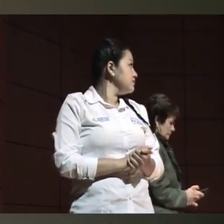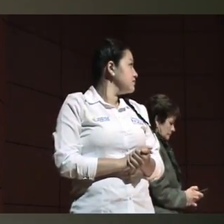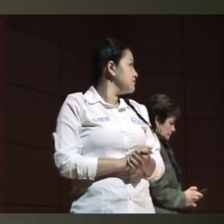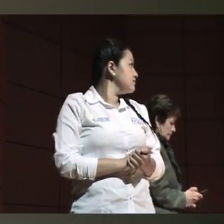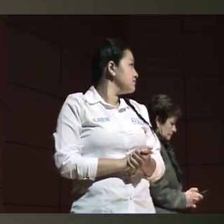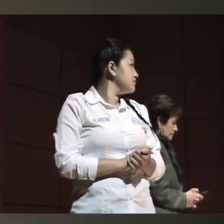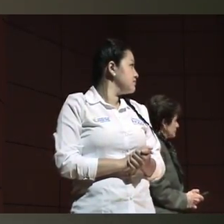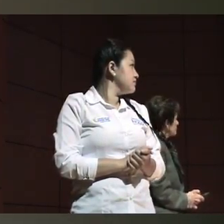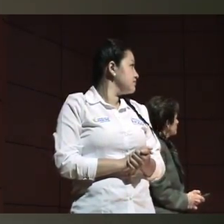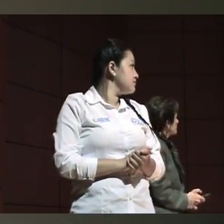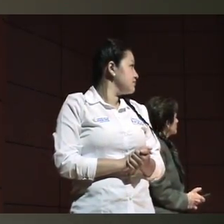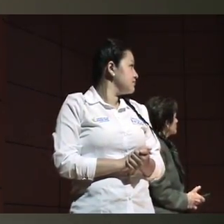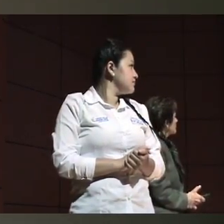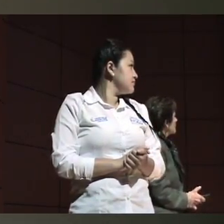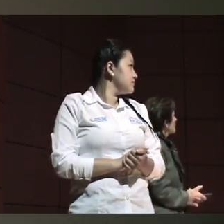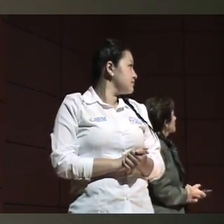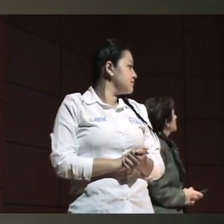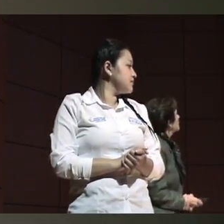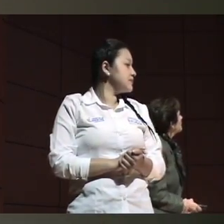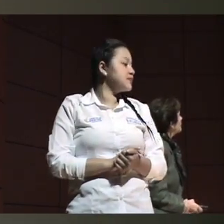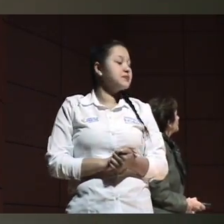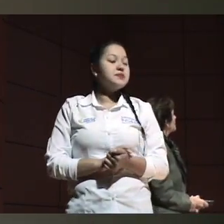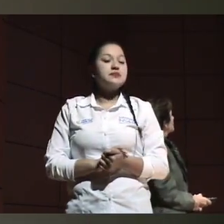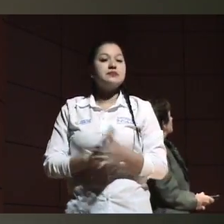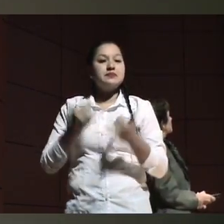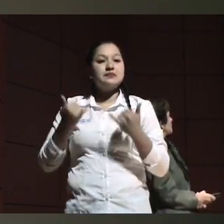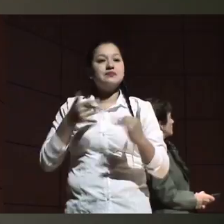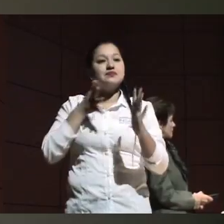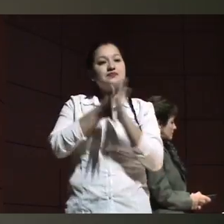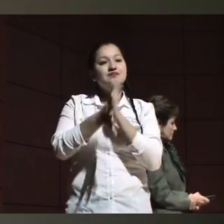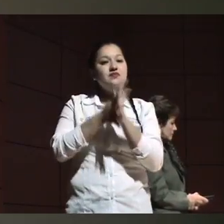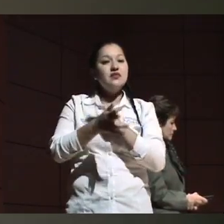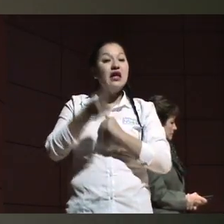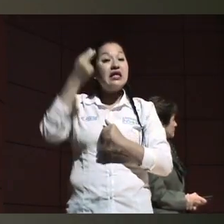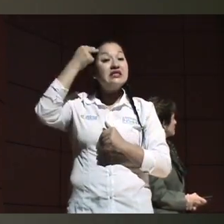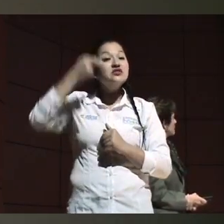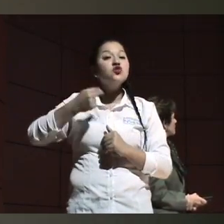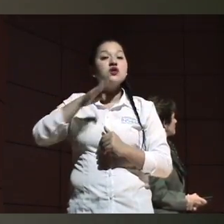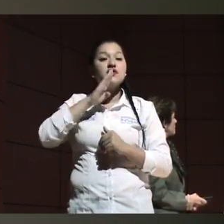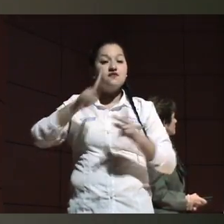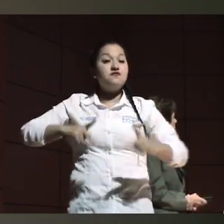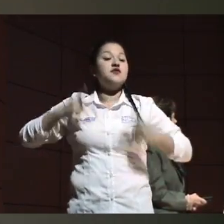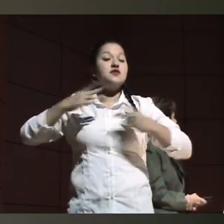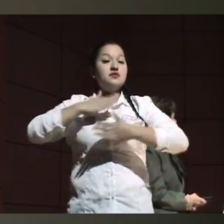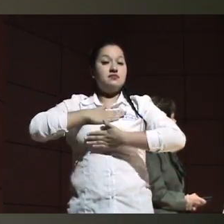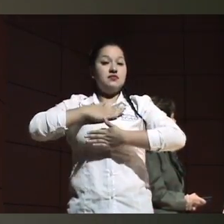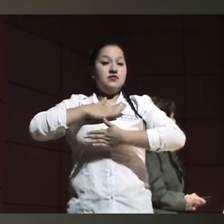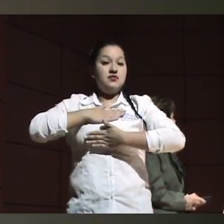Así es que después de esta historia, quiero contarles…